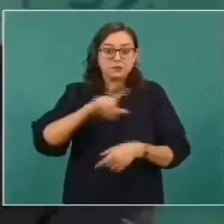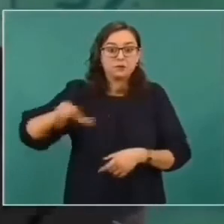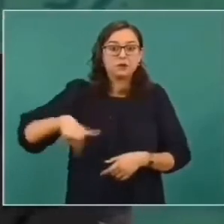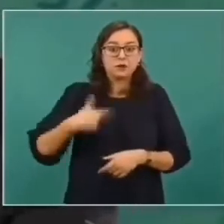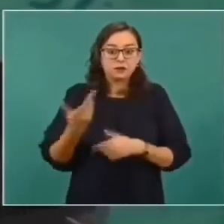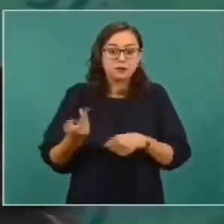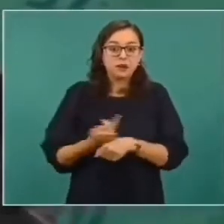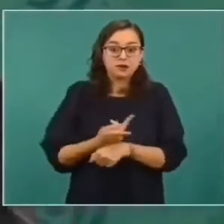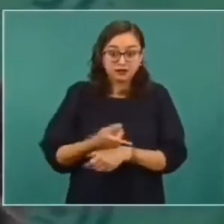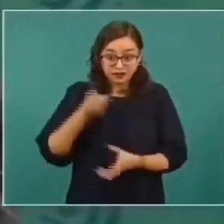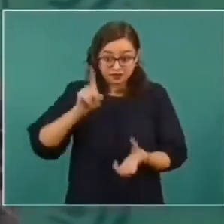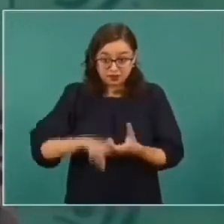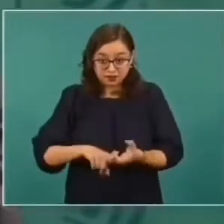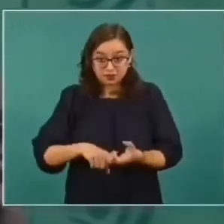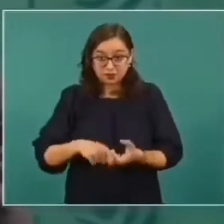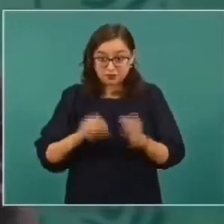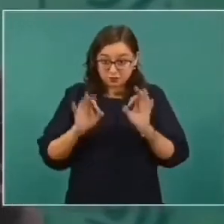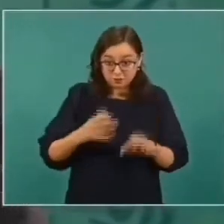son buenos los contenidos.